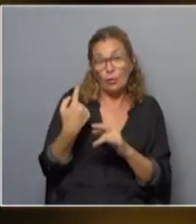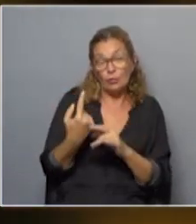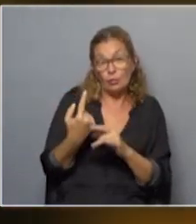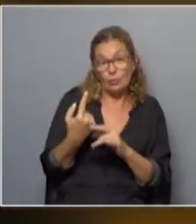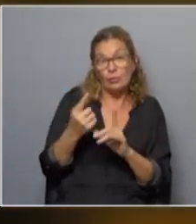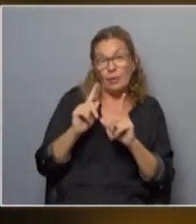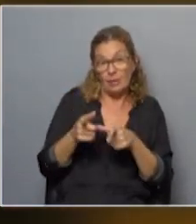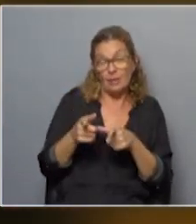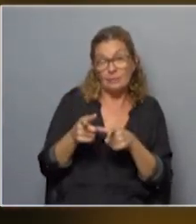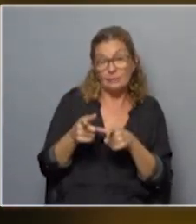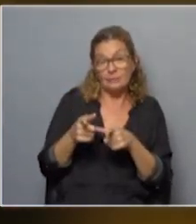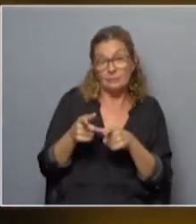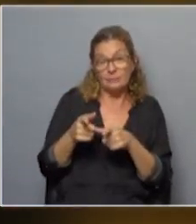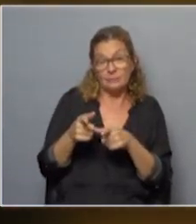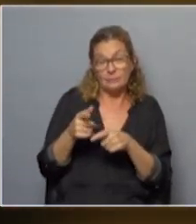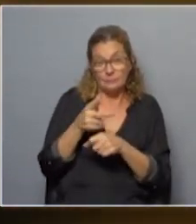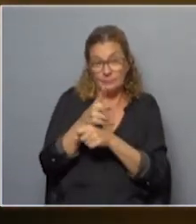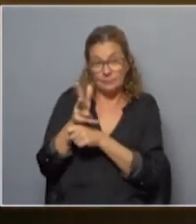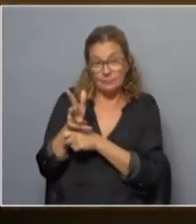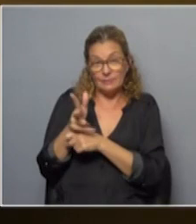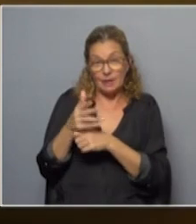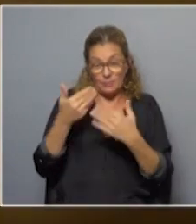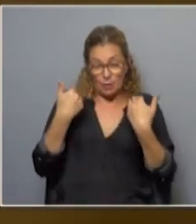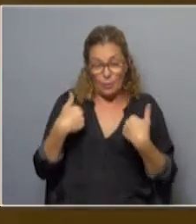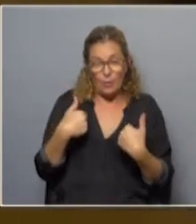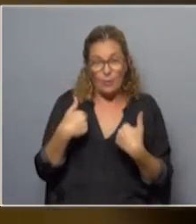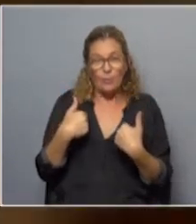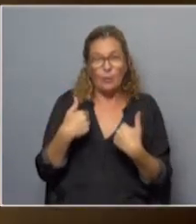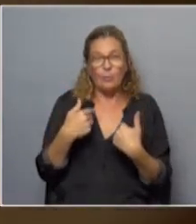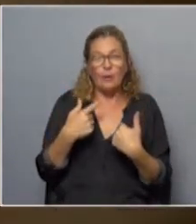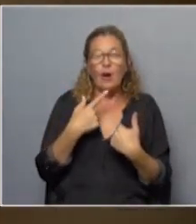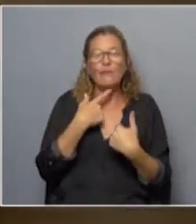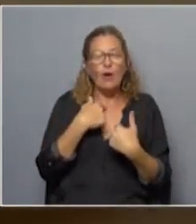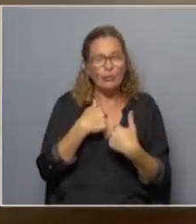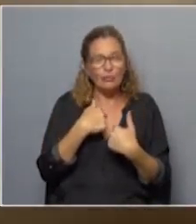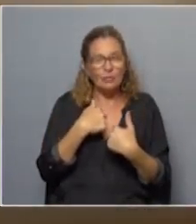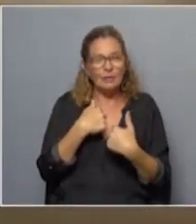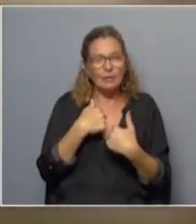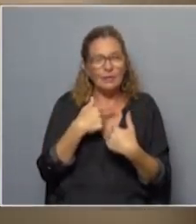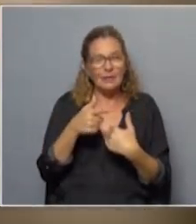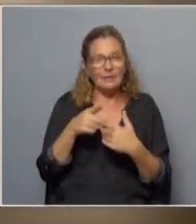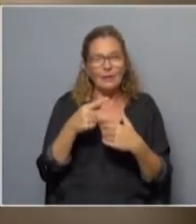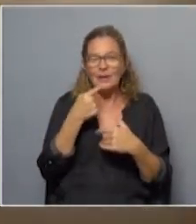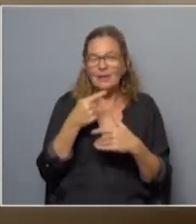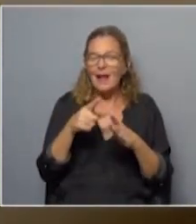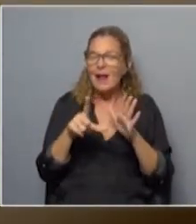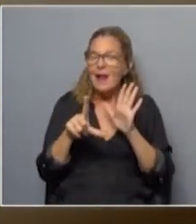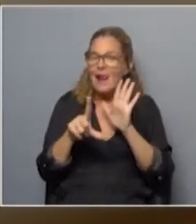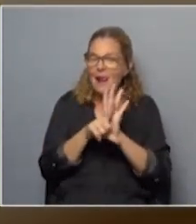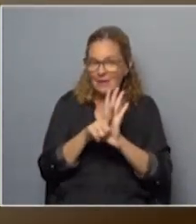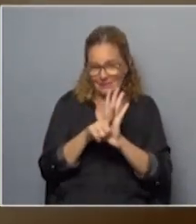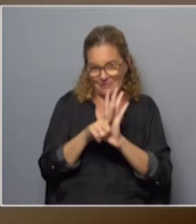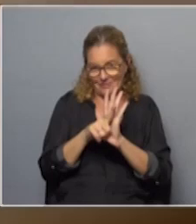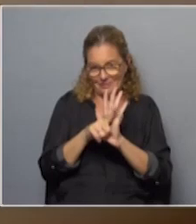defensores también y es la llamada cámara corporal o la GoPro que lo que estamos pidiendo es que se arreglamente el uso de esa cámara